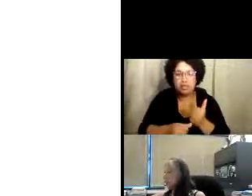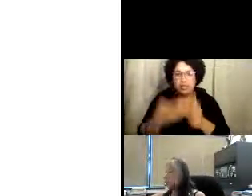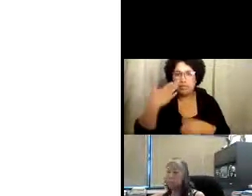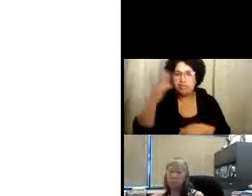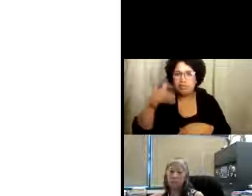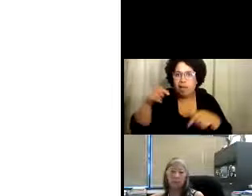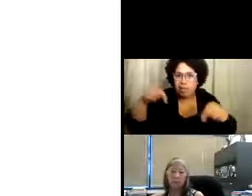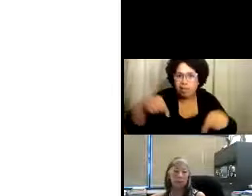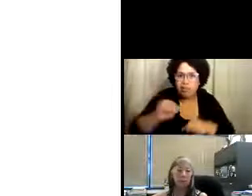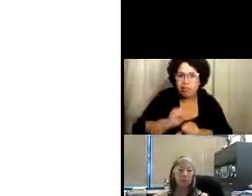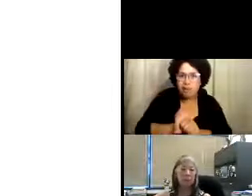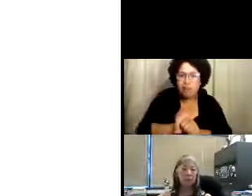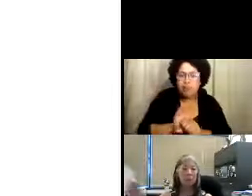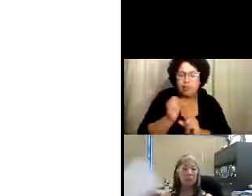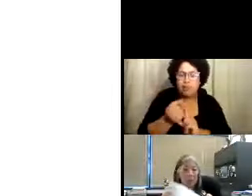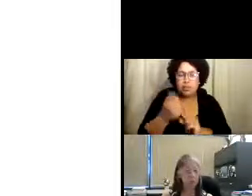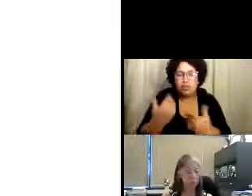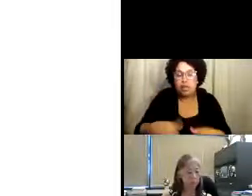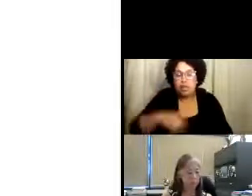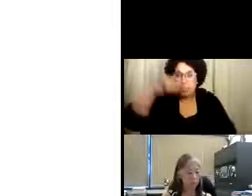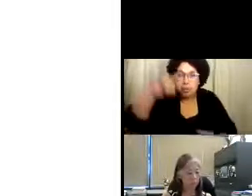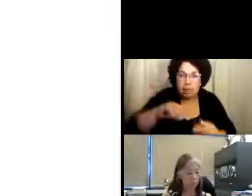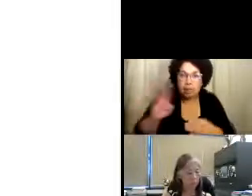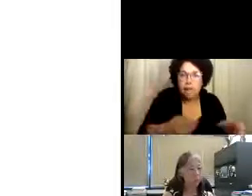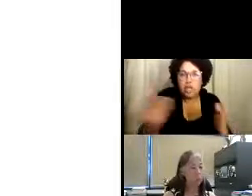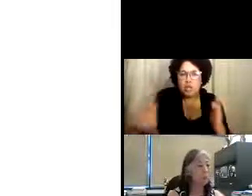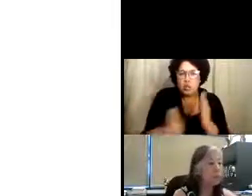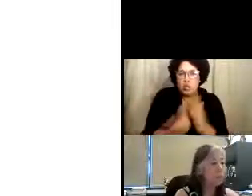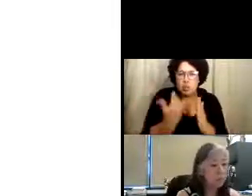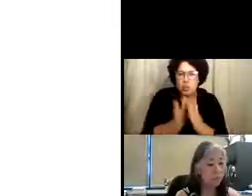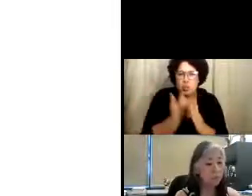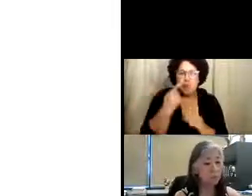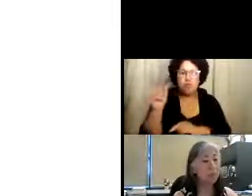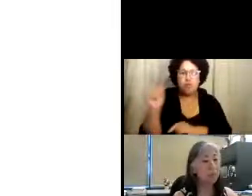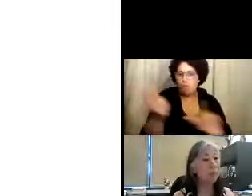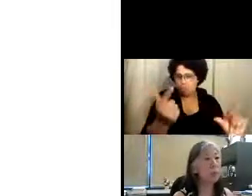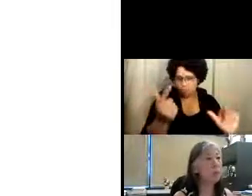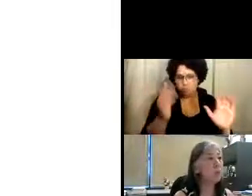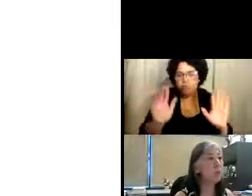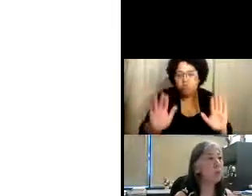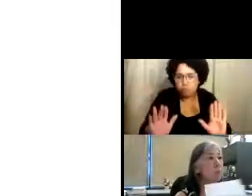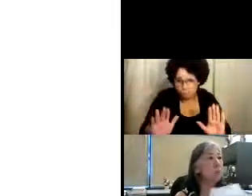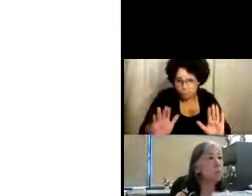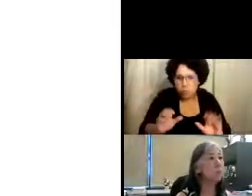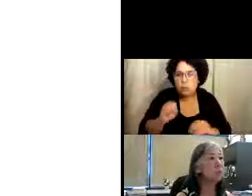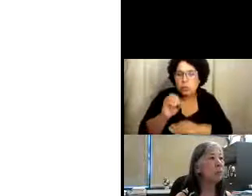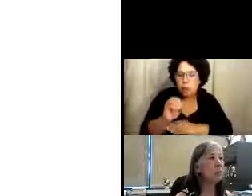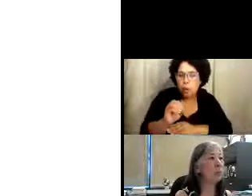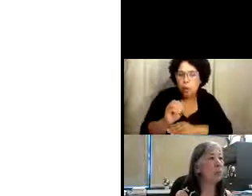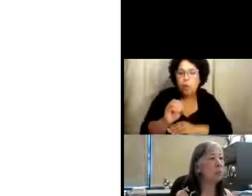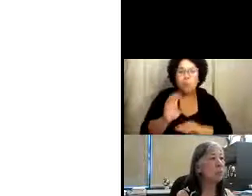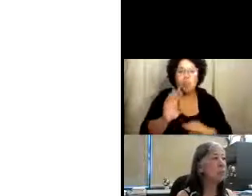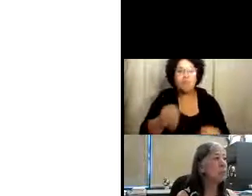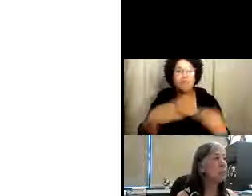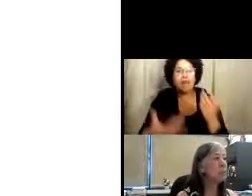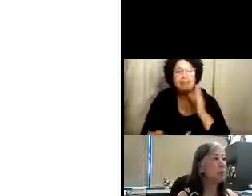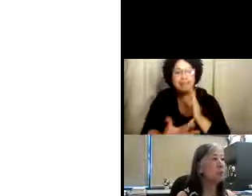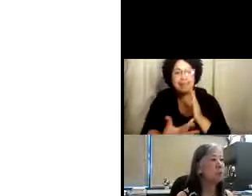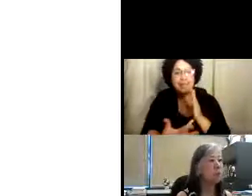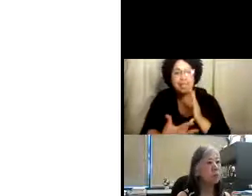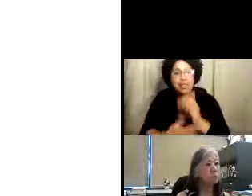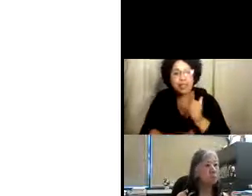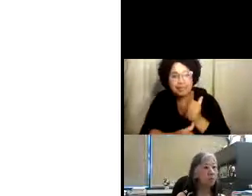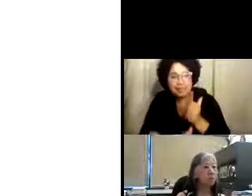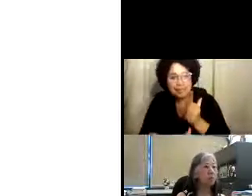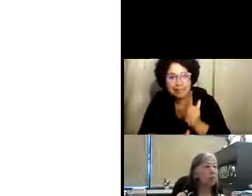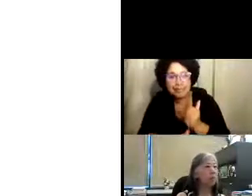nuestra meta es proveer asistencia. Nosotros sabemos que es el COVID-19 y este plan de mitigación es